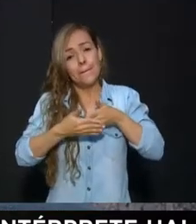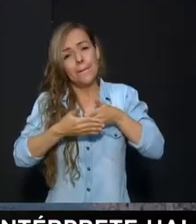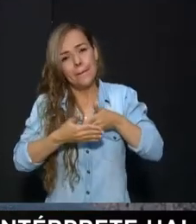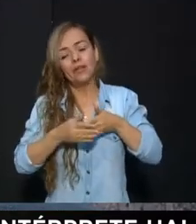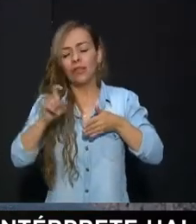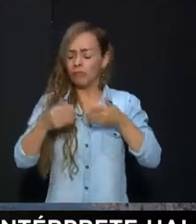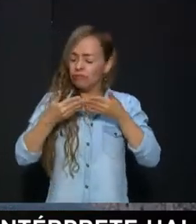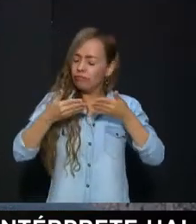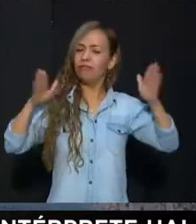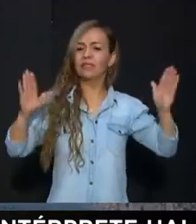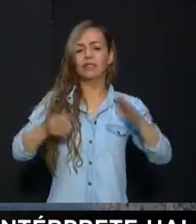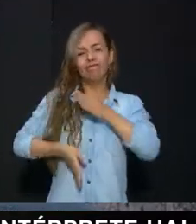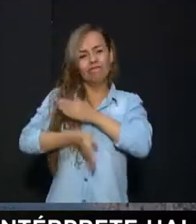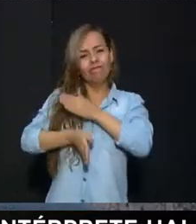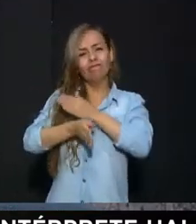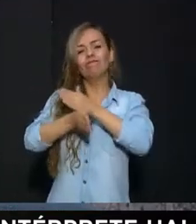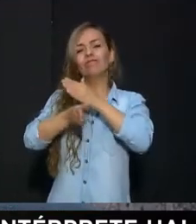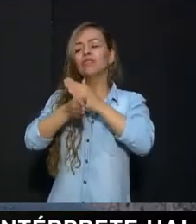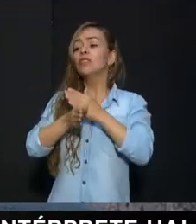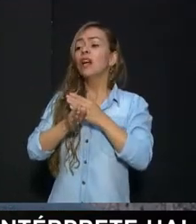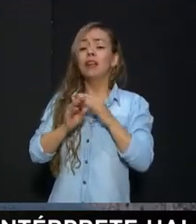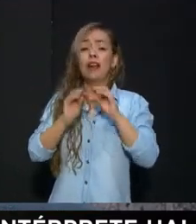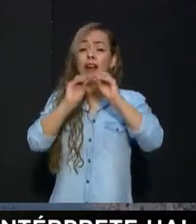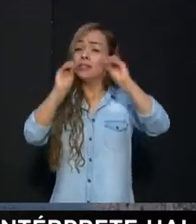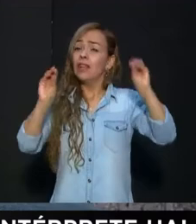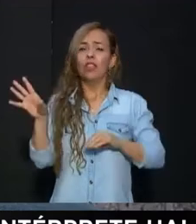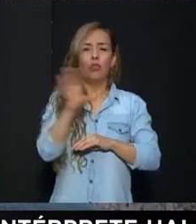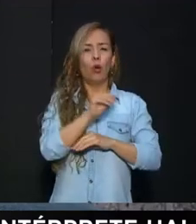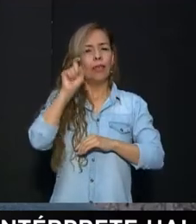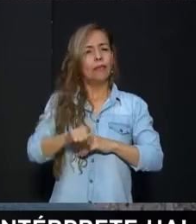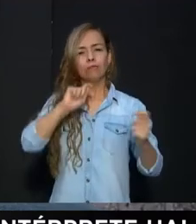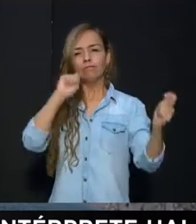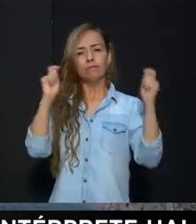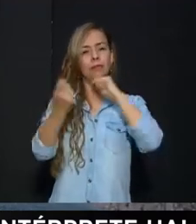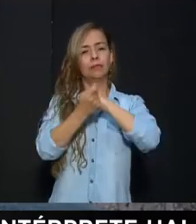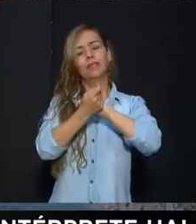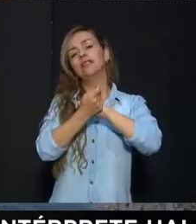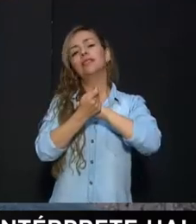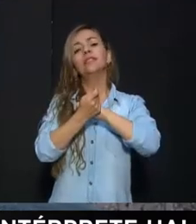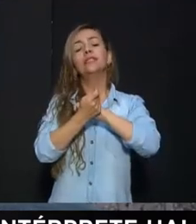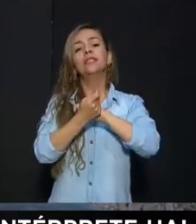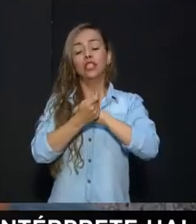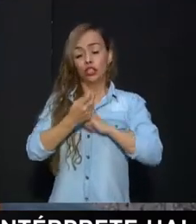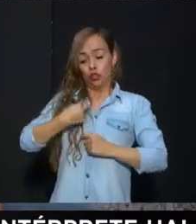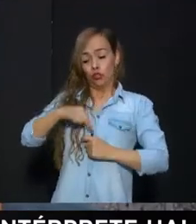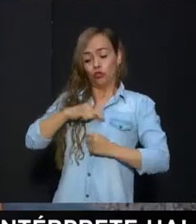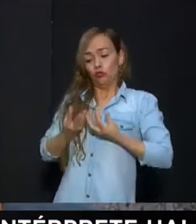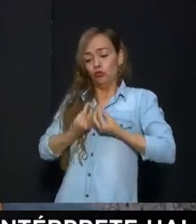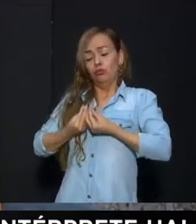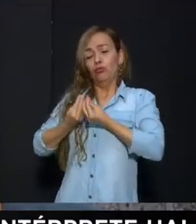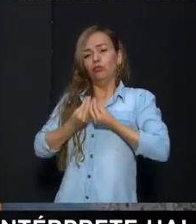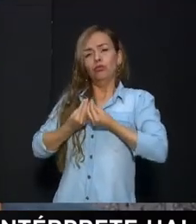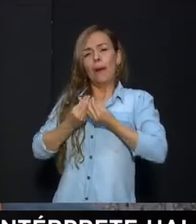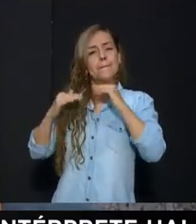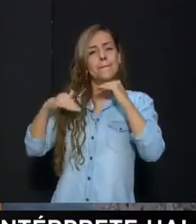que ser muy abiertos Y en este momento la sociedad pide cambios rotundos en todos los aspectos ¿Qué papel jugamos nosotros como directivos? Es